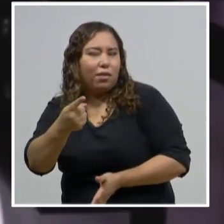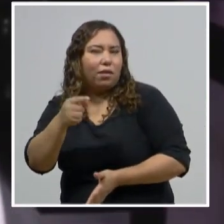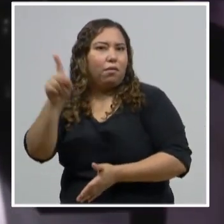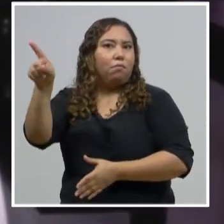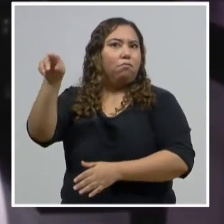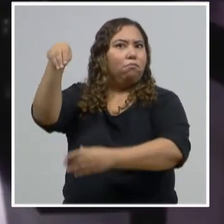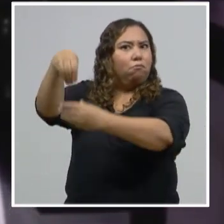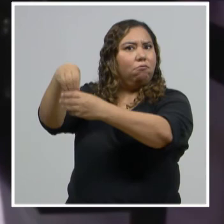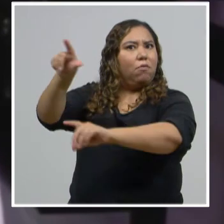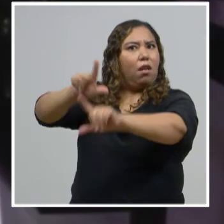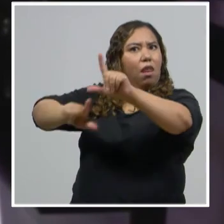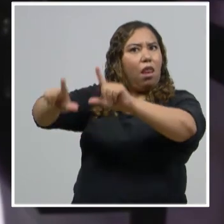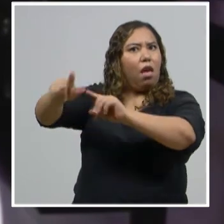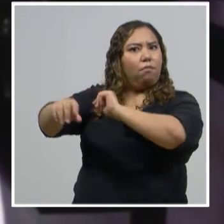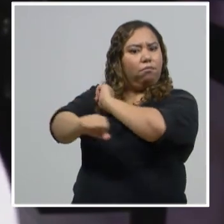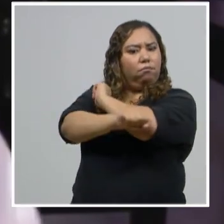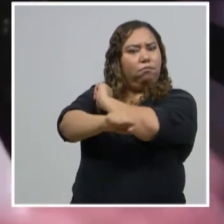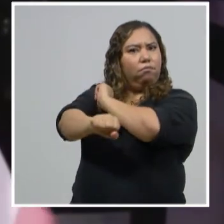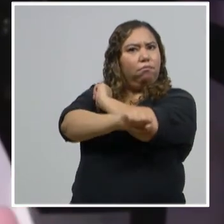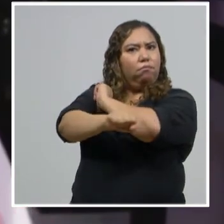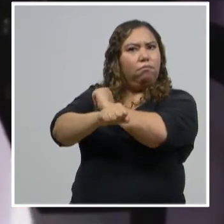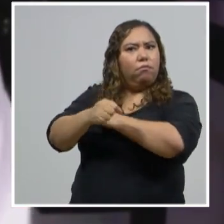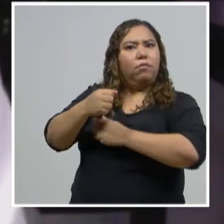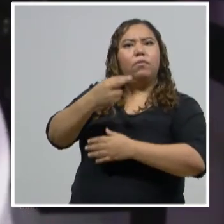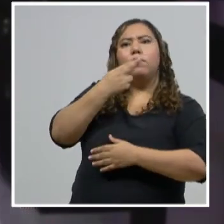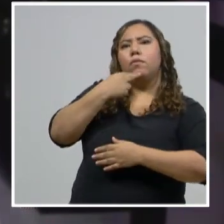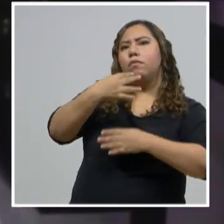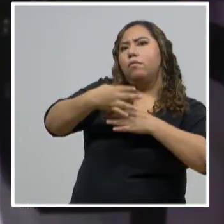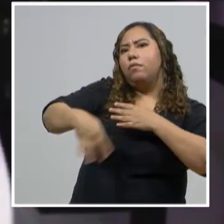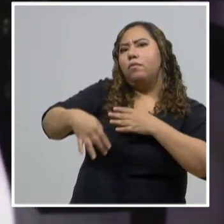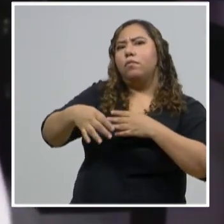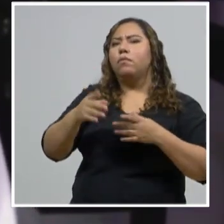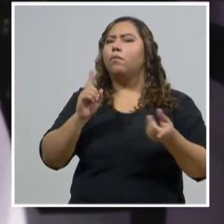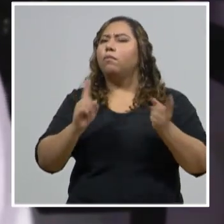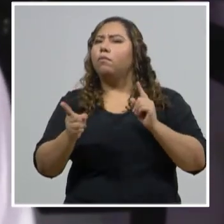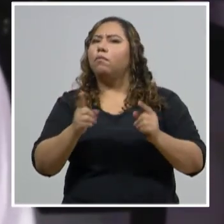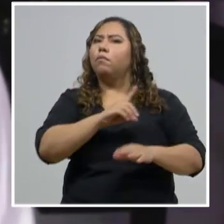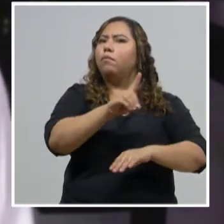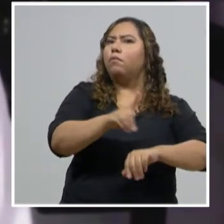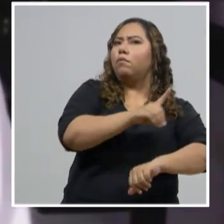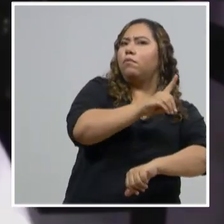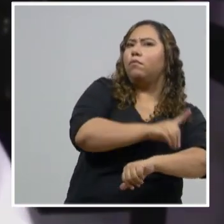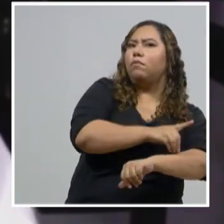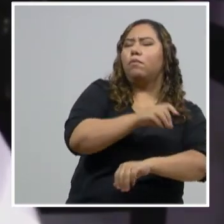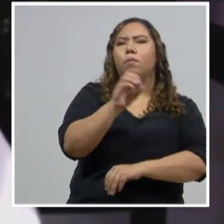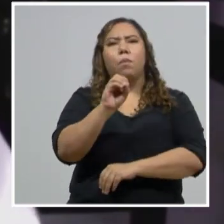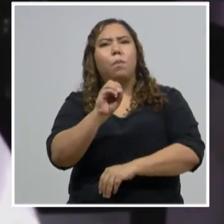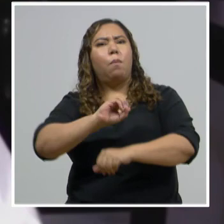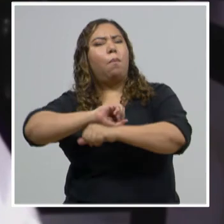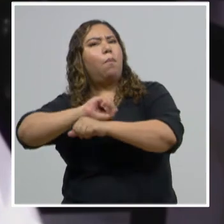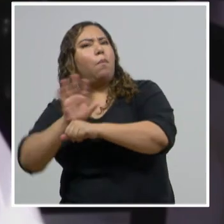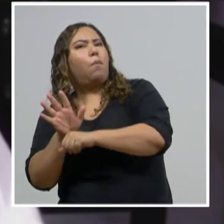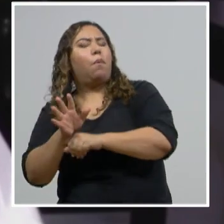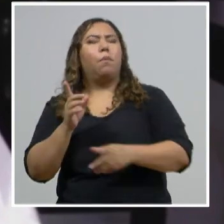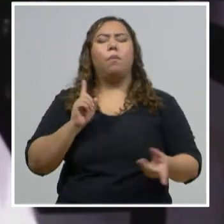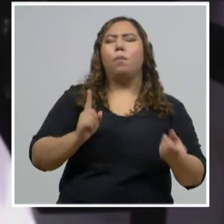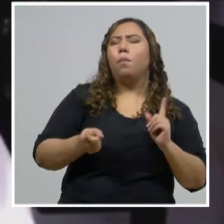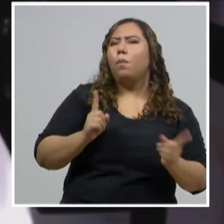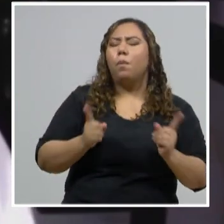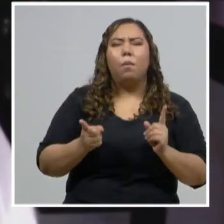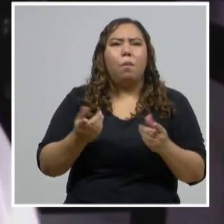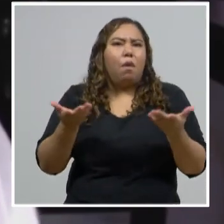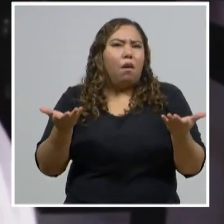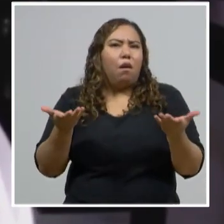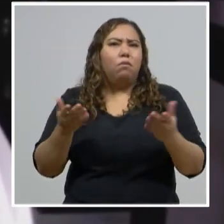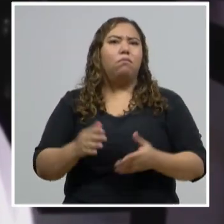porque es necesario saber si es dengue o es COVID para actuar rápidamente. Esta es una muestra de que unidos